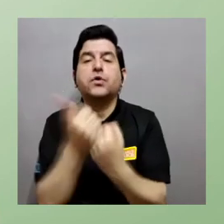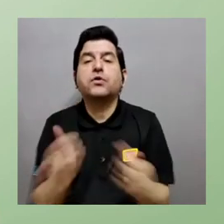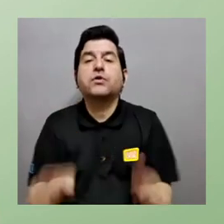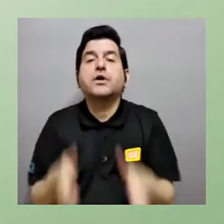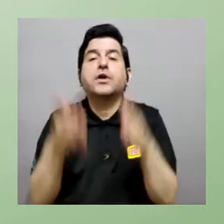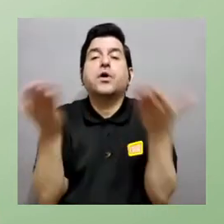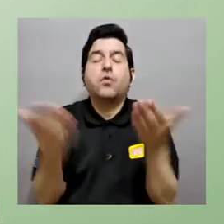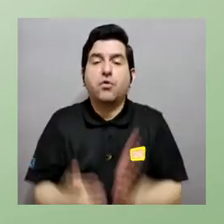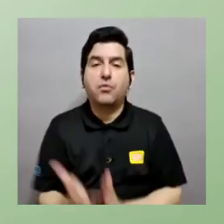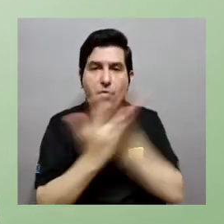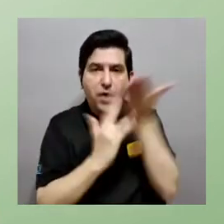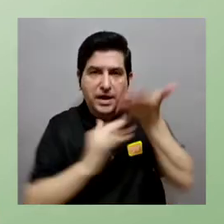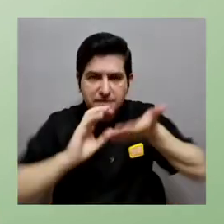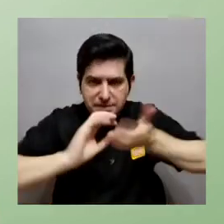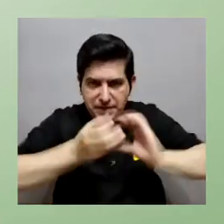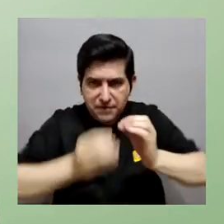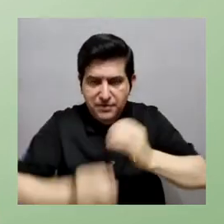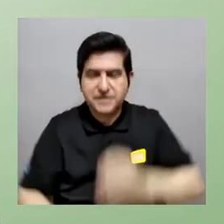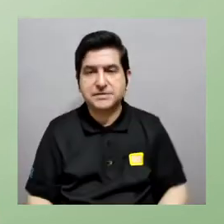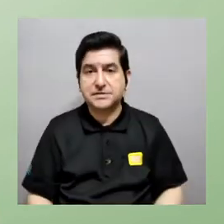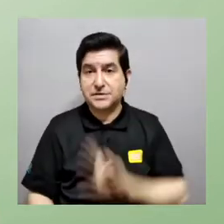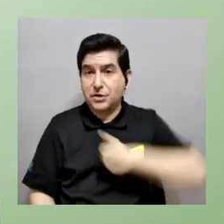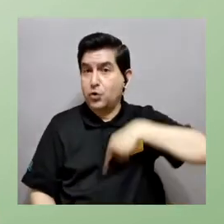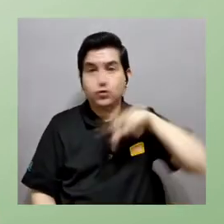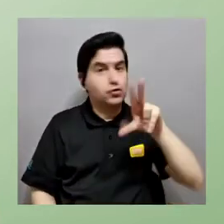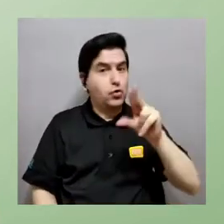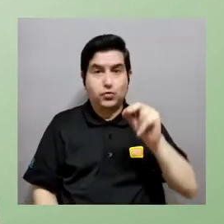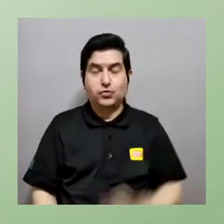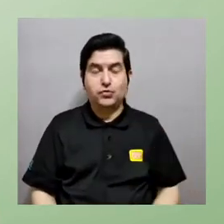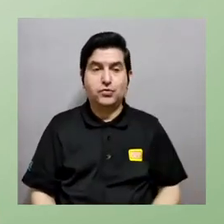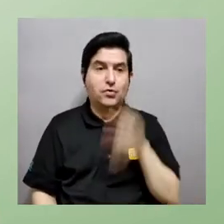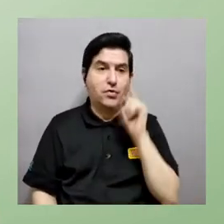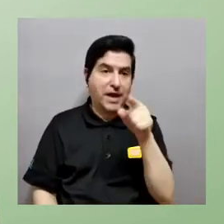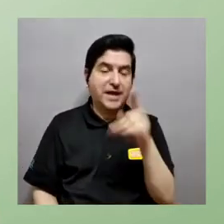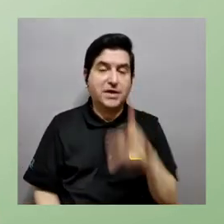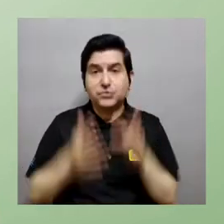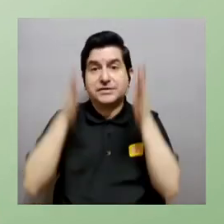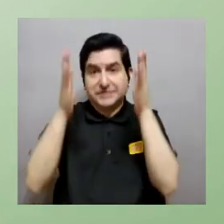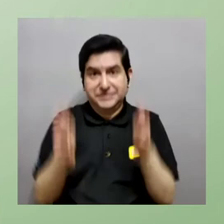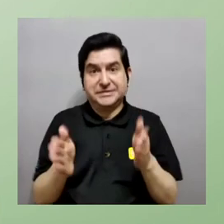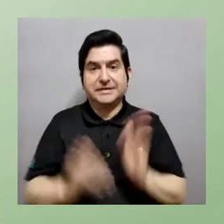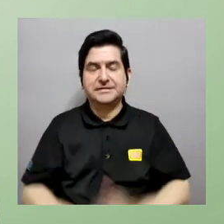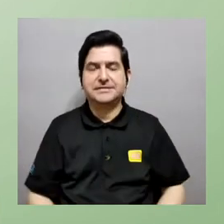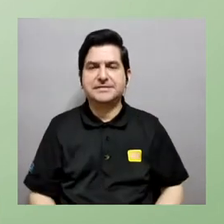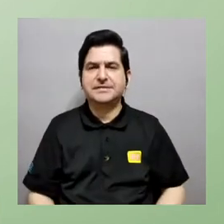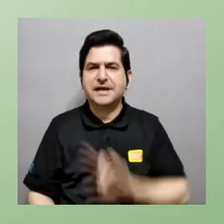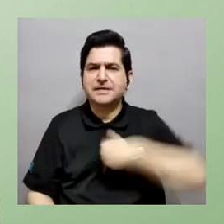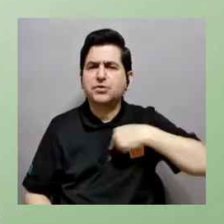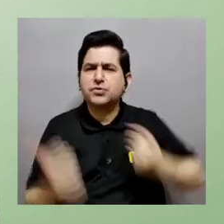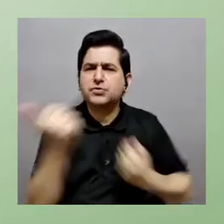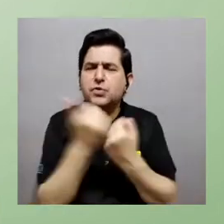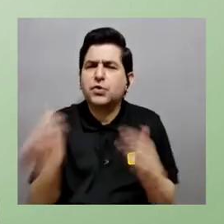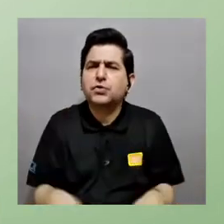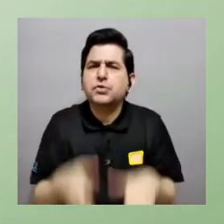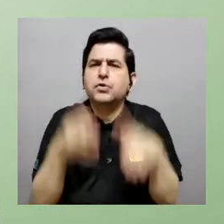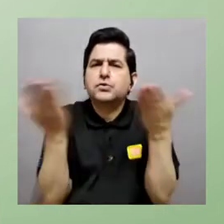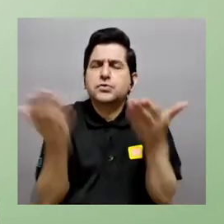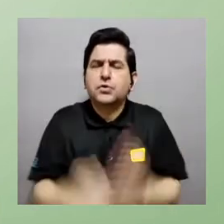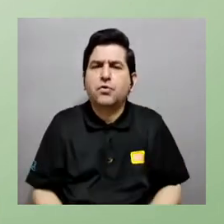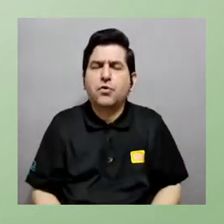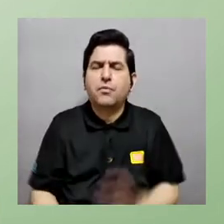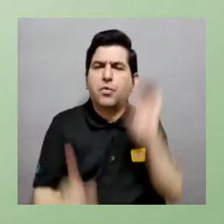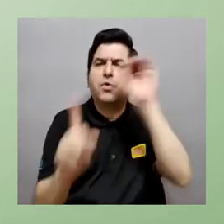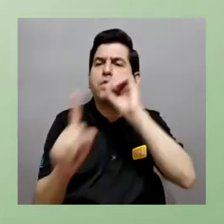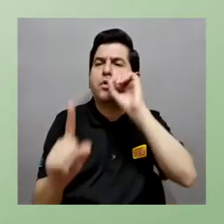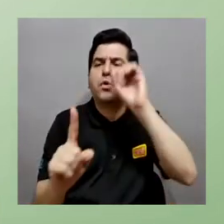más que nos justifique cómo es que nosotros le vamos a poder apoyar digamos en este caso por medio de los bueno nosotros no los haríamos obviamente ellos son unos especialistas